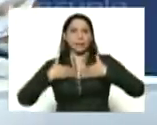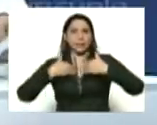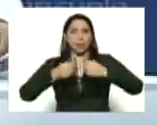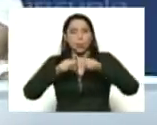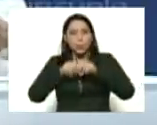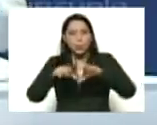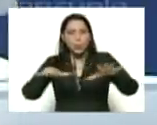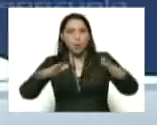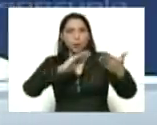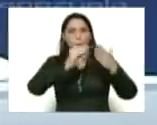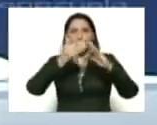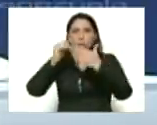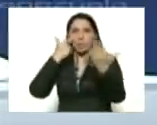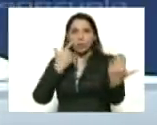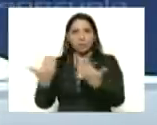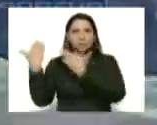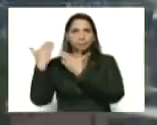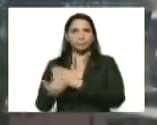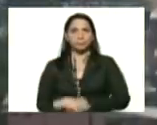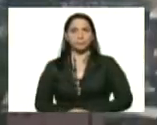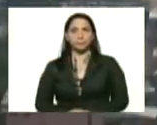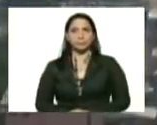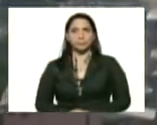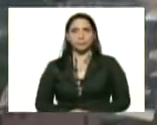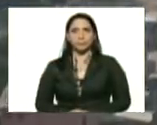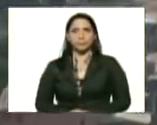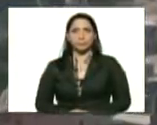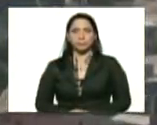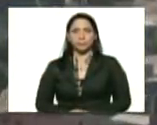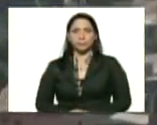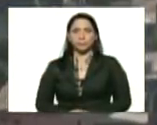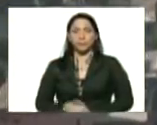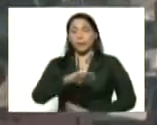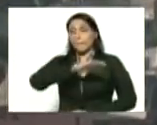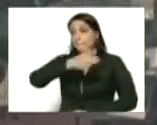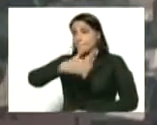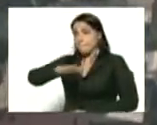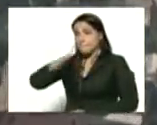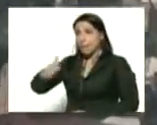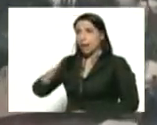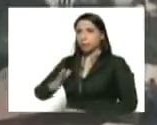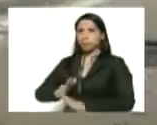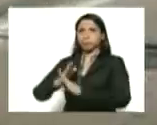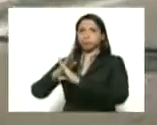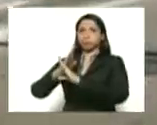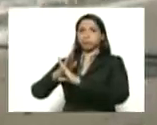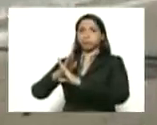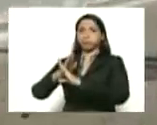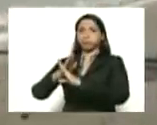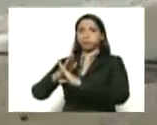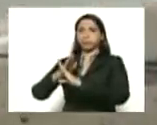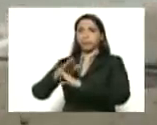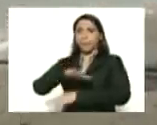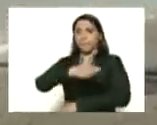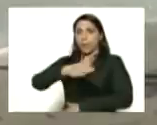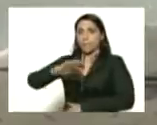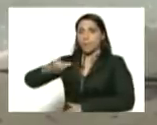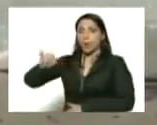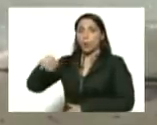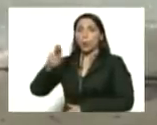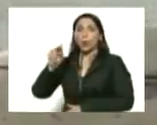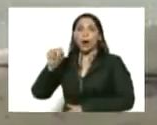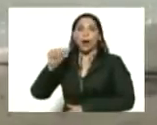desplegados en la comunidad. Adelante. Hasta el mar pareciera que se hubiese detenido en la emblemática bahía de Juan Griego.